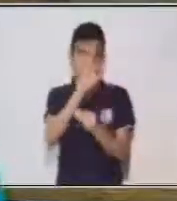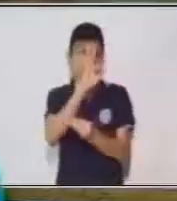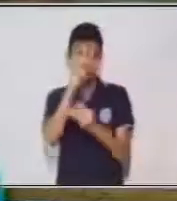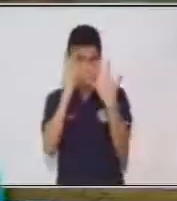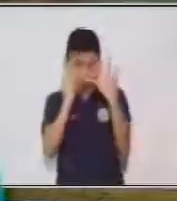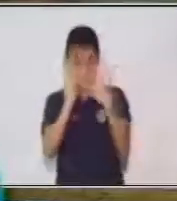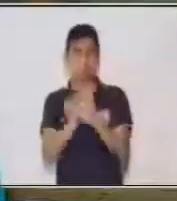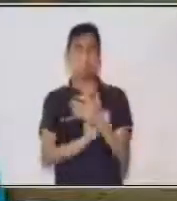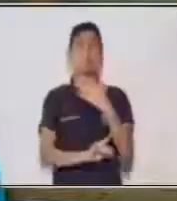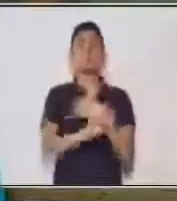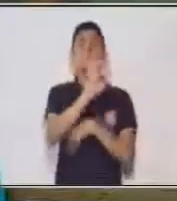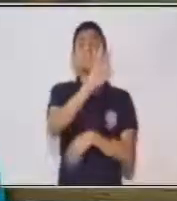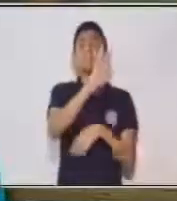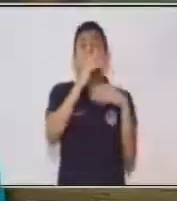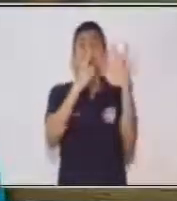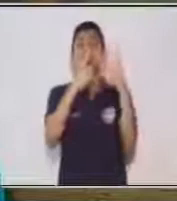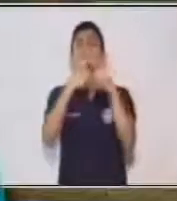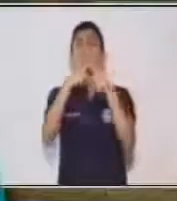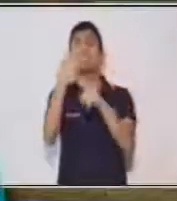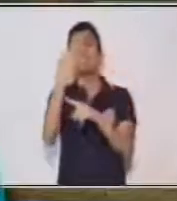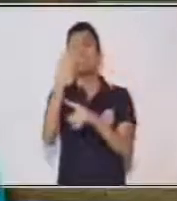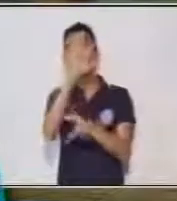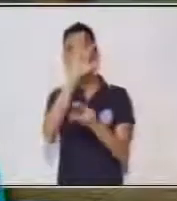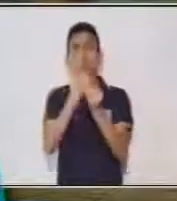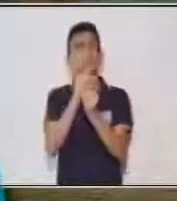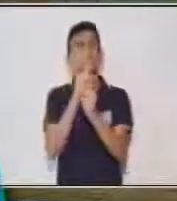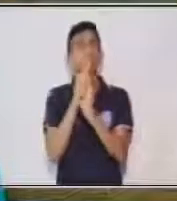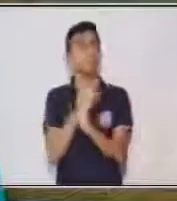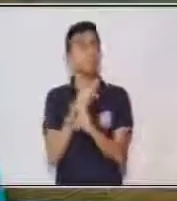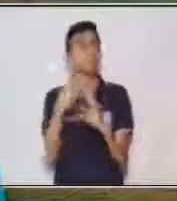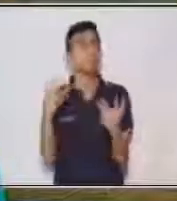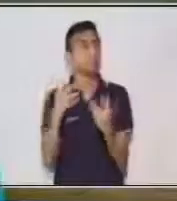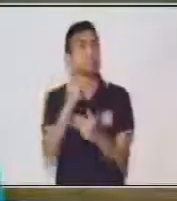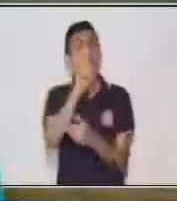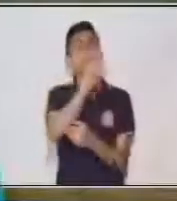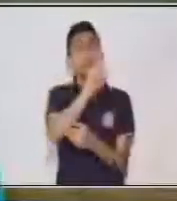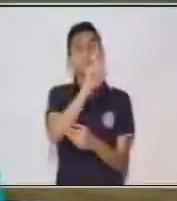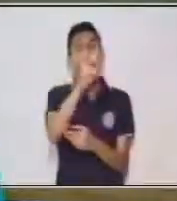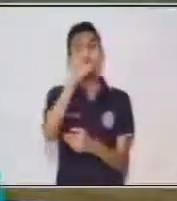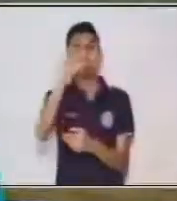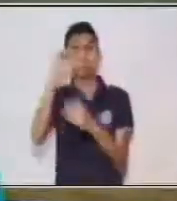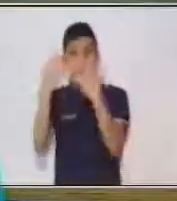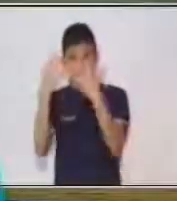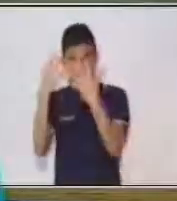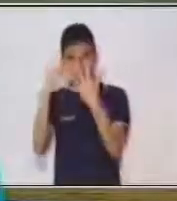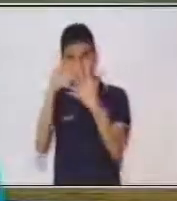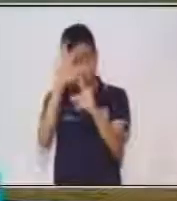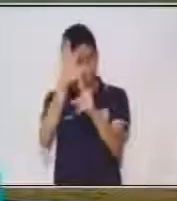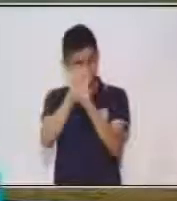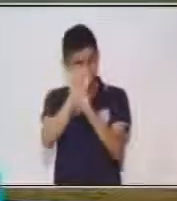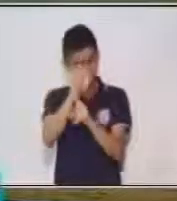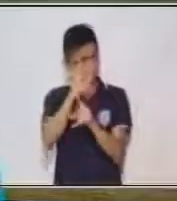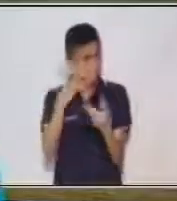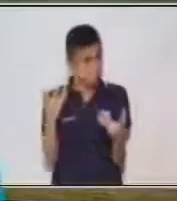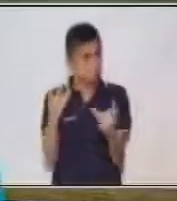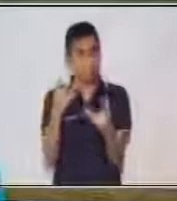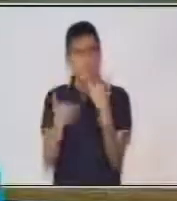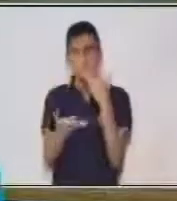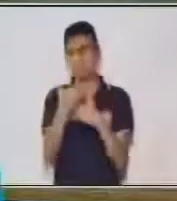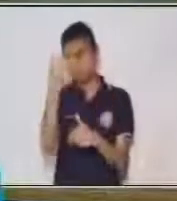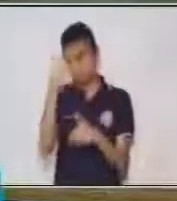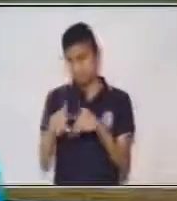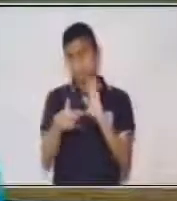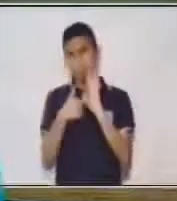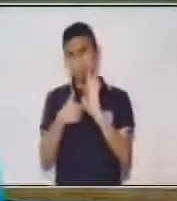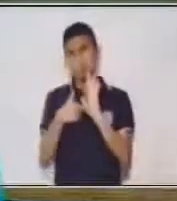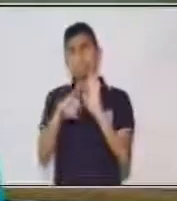treinta y seis por tres. Muy bien, son ciento ocho. ¿Te das cuenta? Tenemos otro